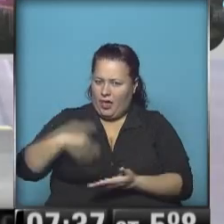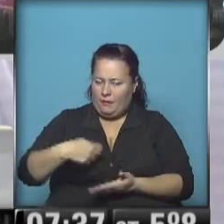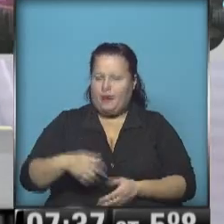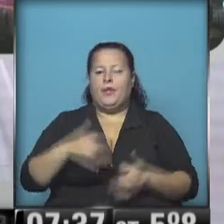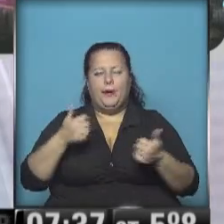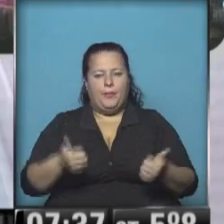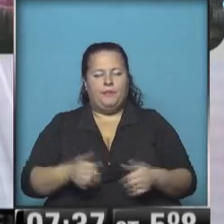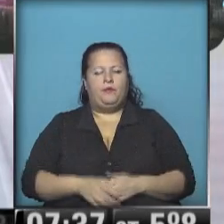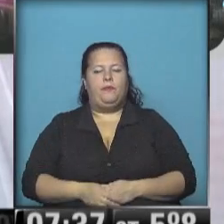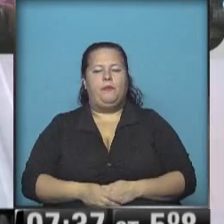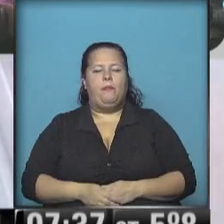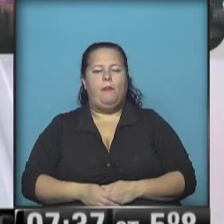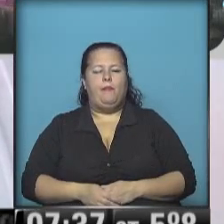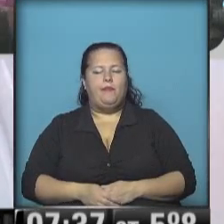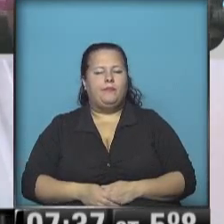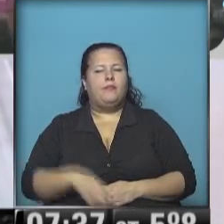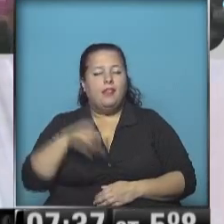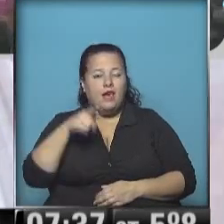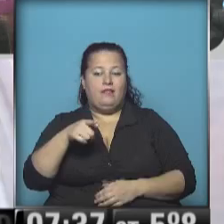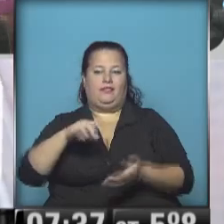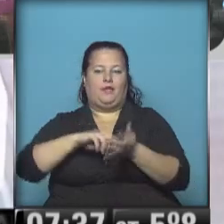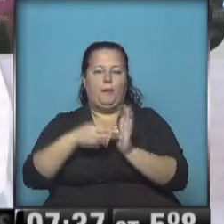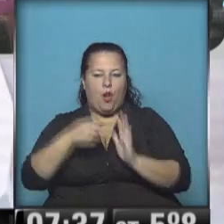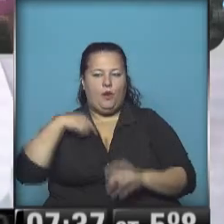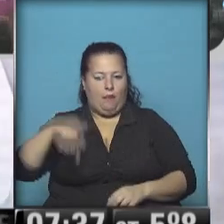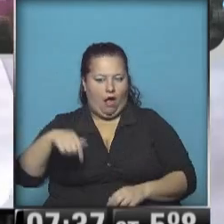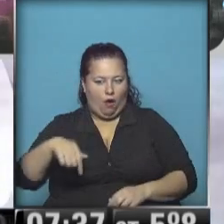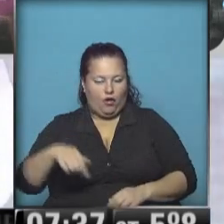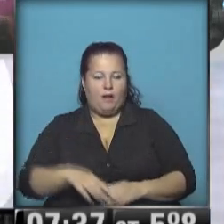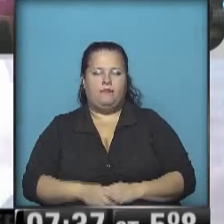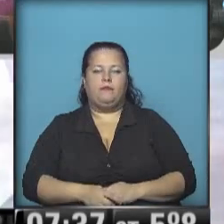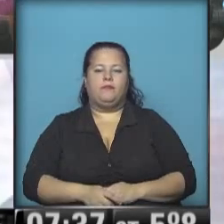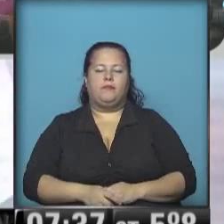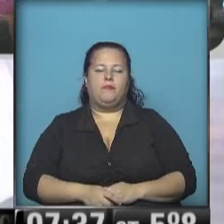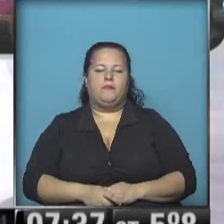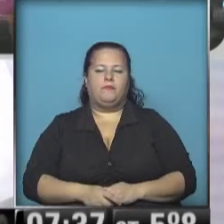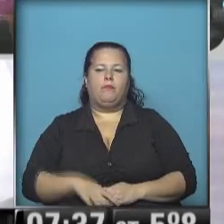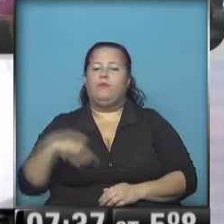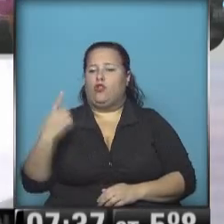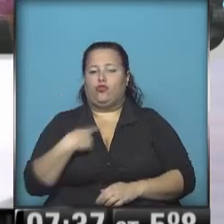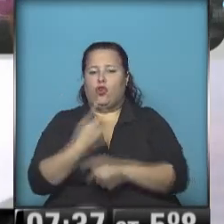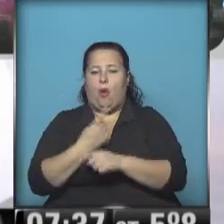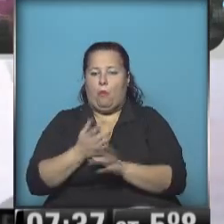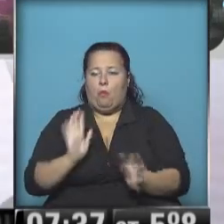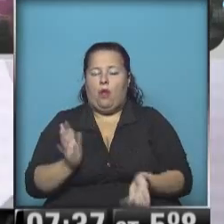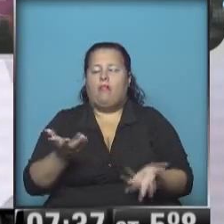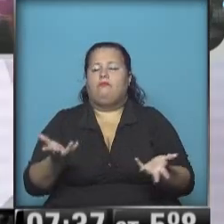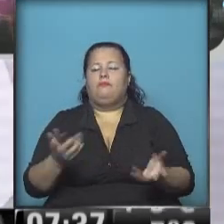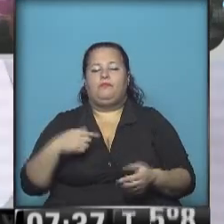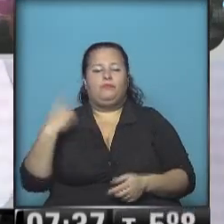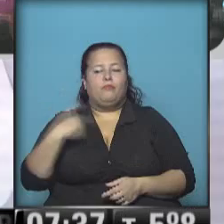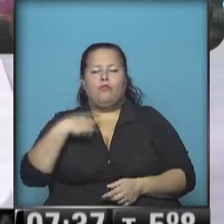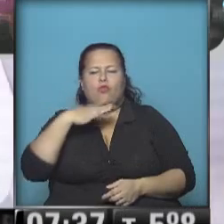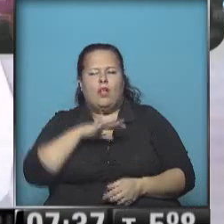Bien, Mauricio, sí, sí, sí, sí. Ese es el inconveniente que tenemos hoy. Nosotros no podemos, o sea, lo que no